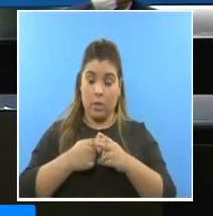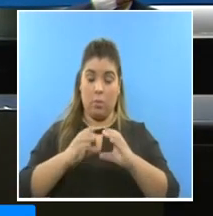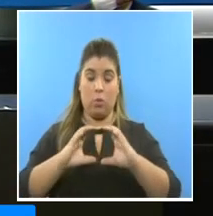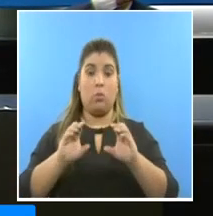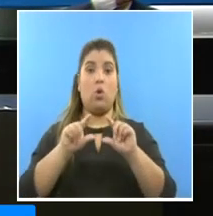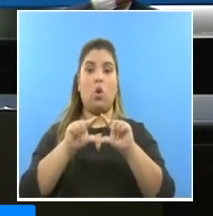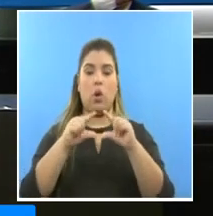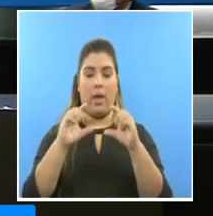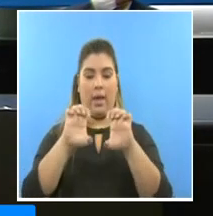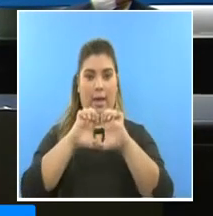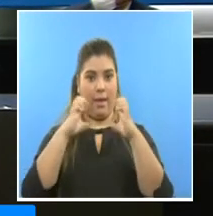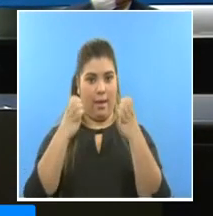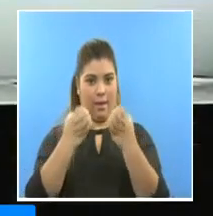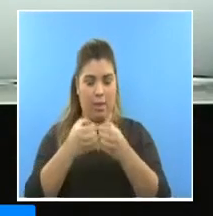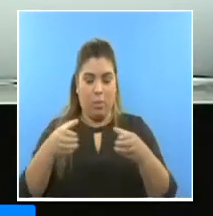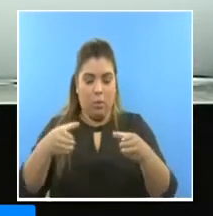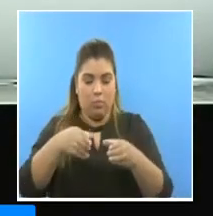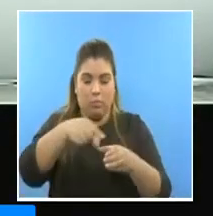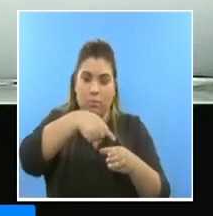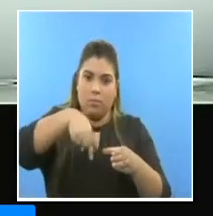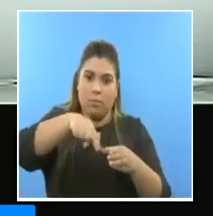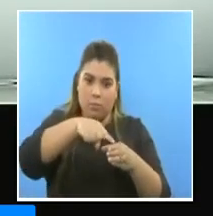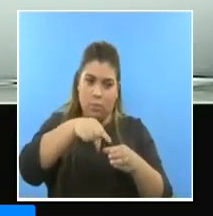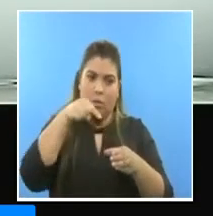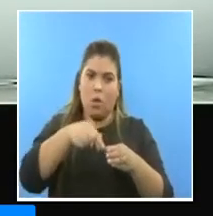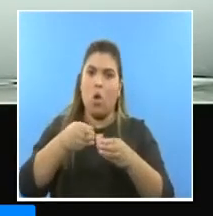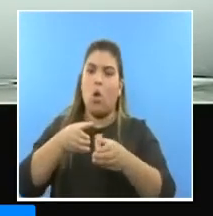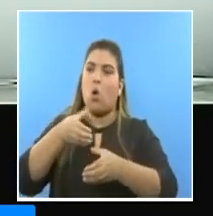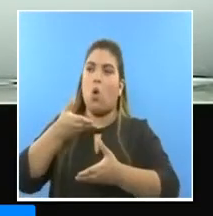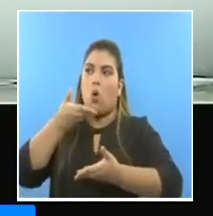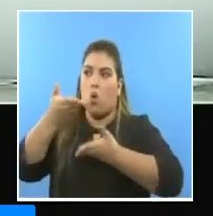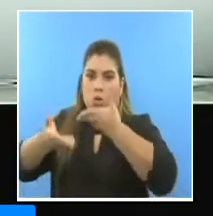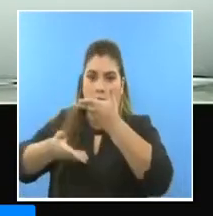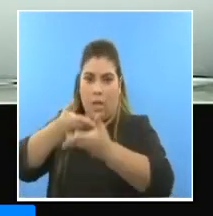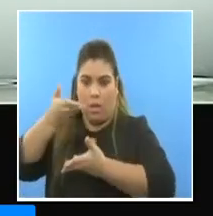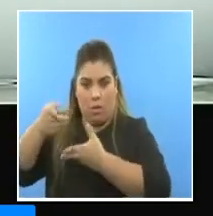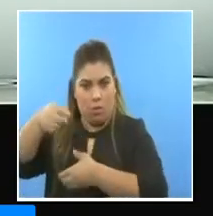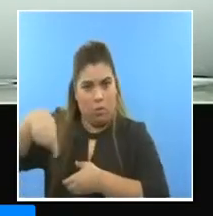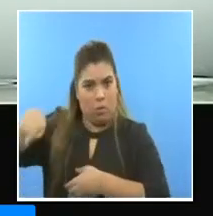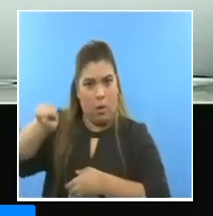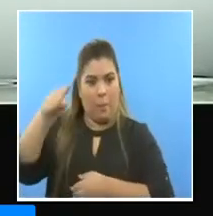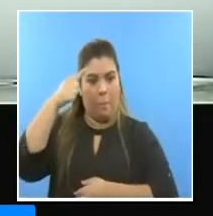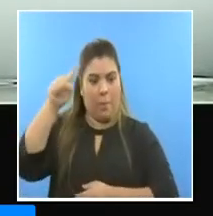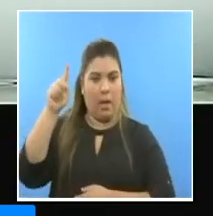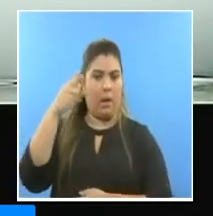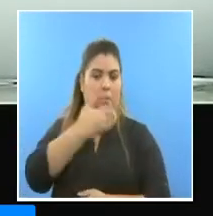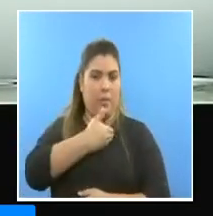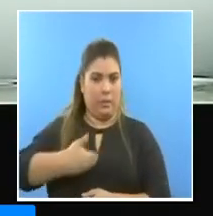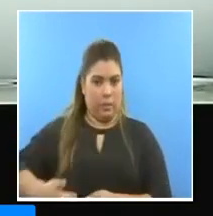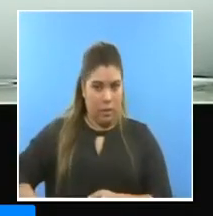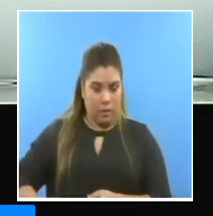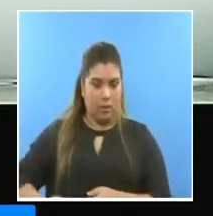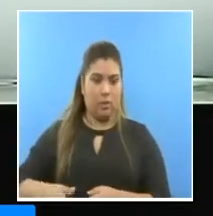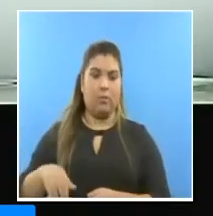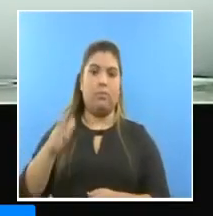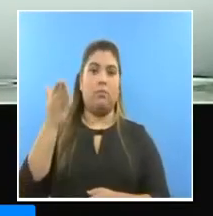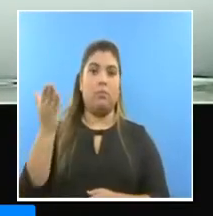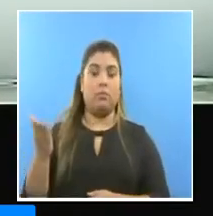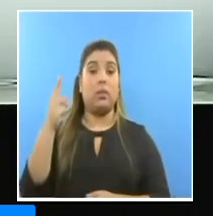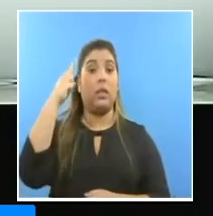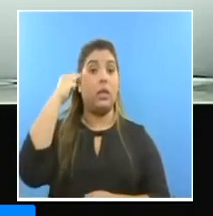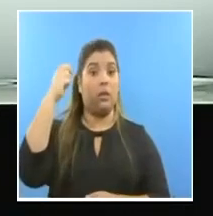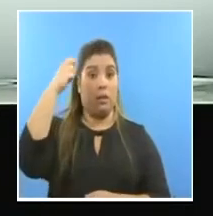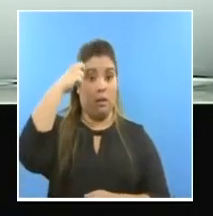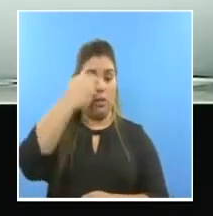Consultivo de Salud, organismo asesor del señor Presidente de la República, su Excelencia